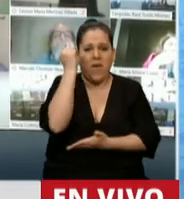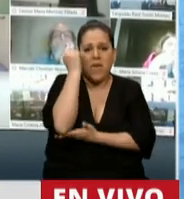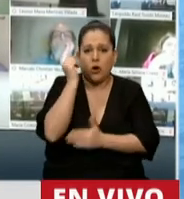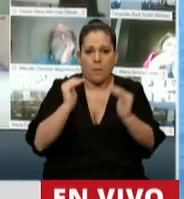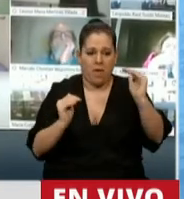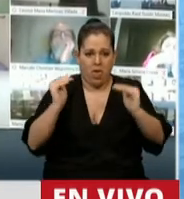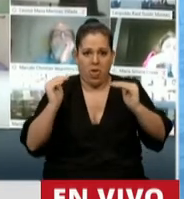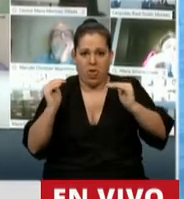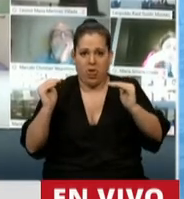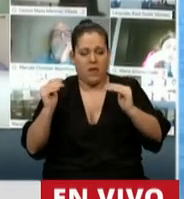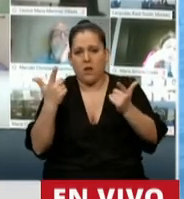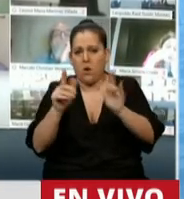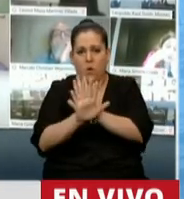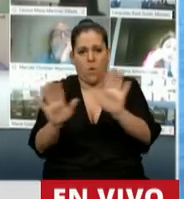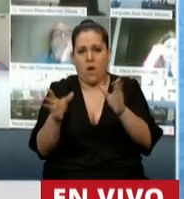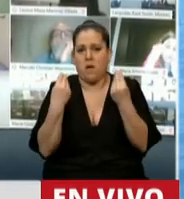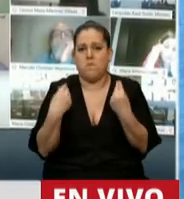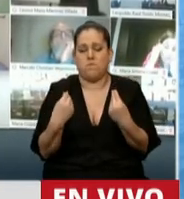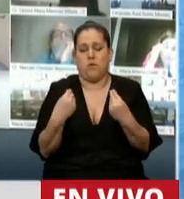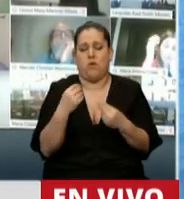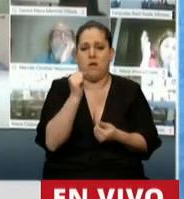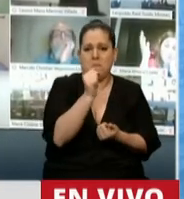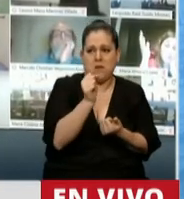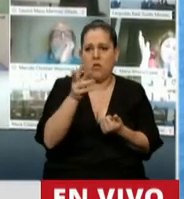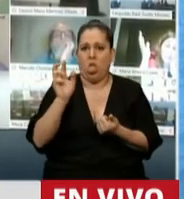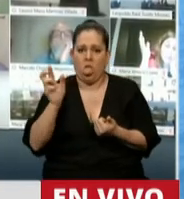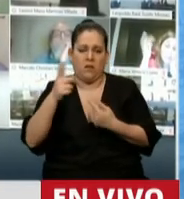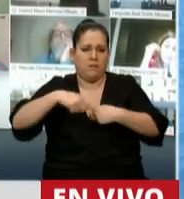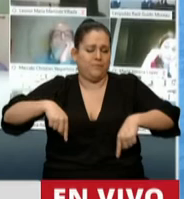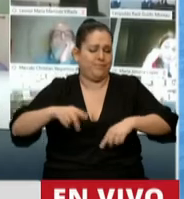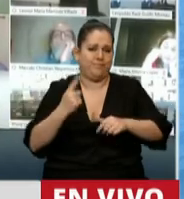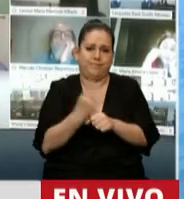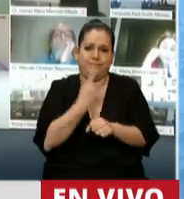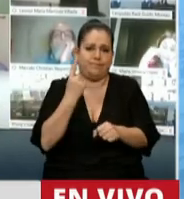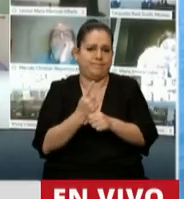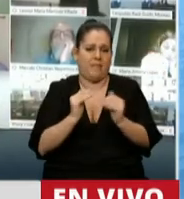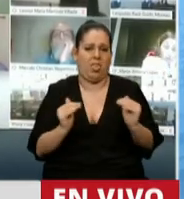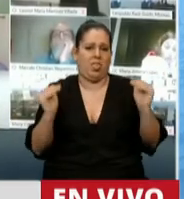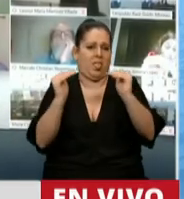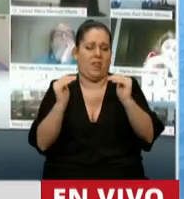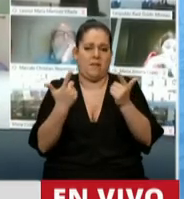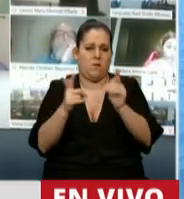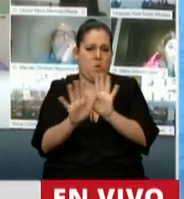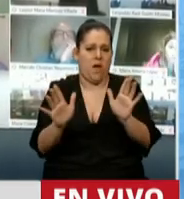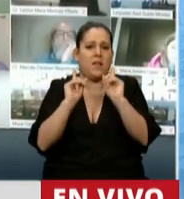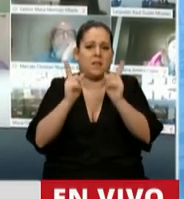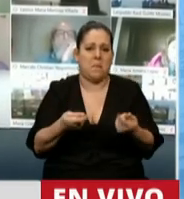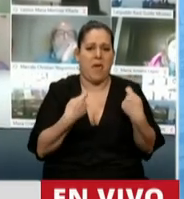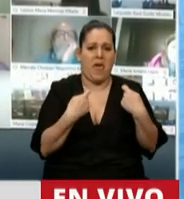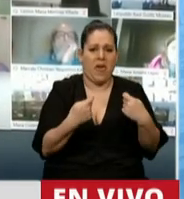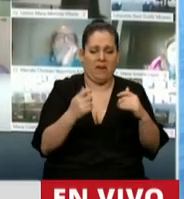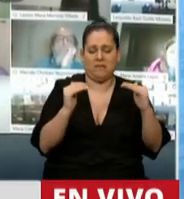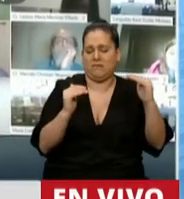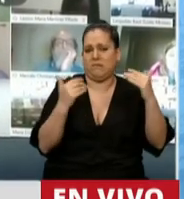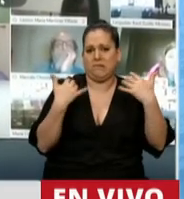exceso de emisión monetaria y de políticas de creación de gasto. Les quiero